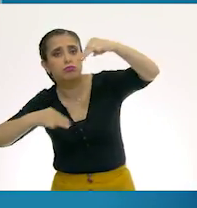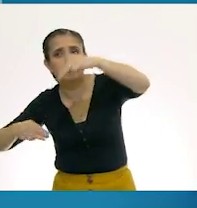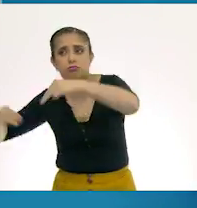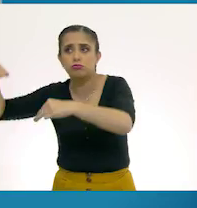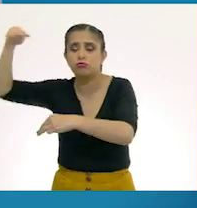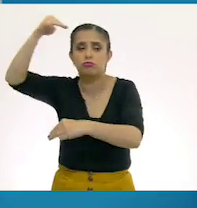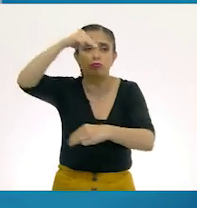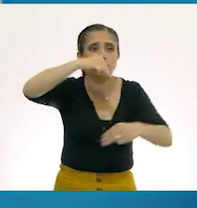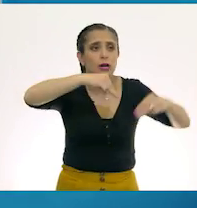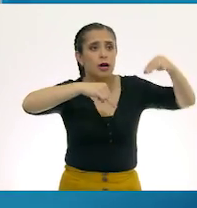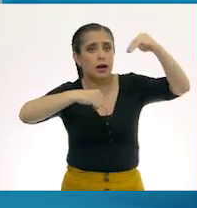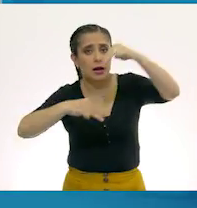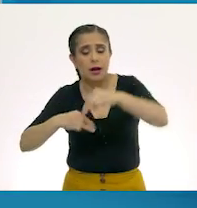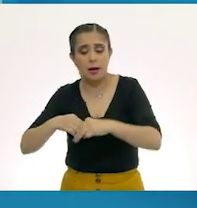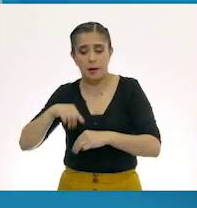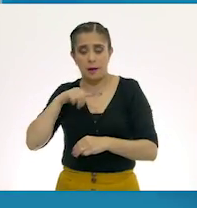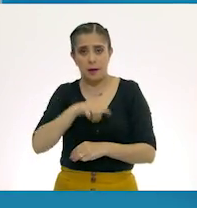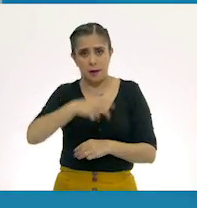Vino.